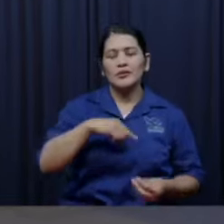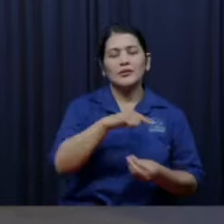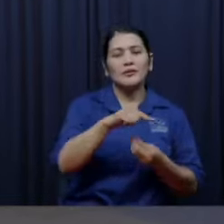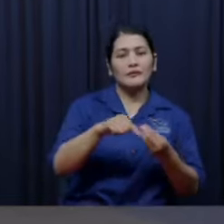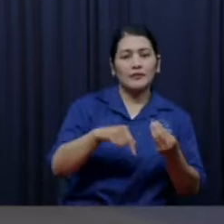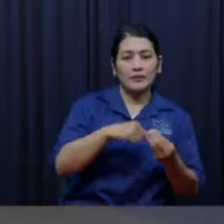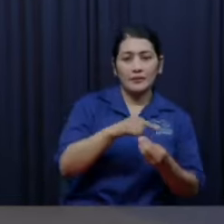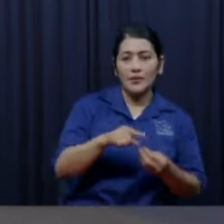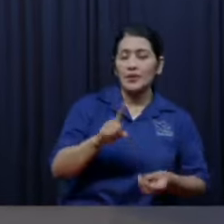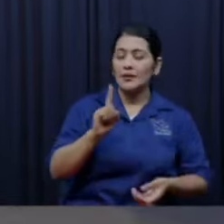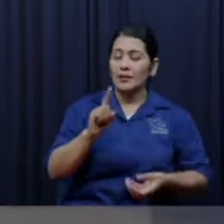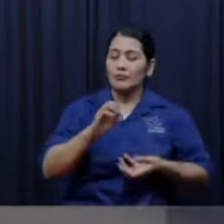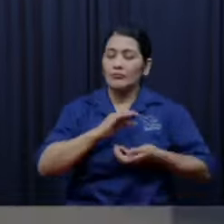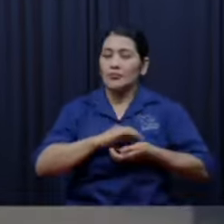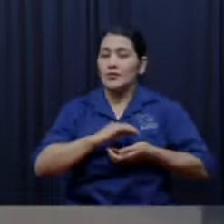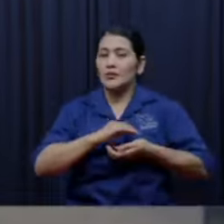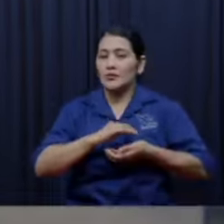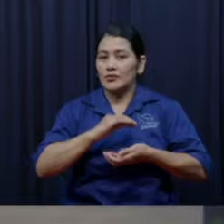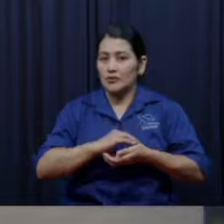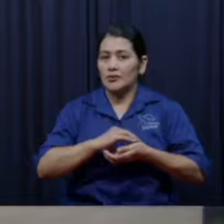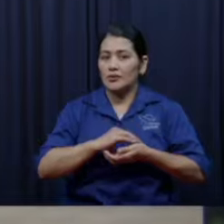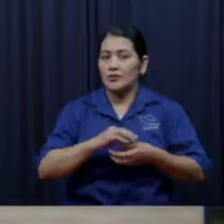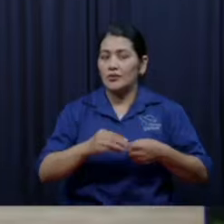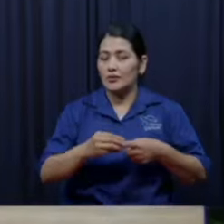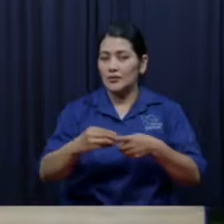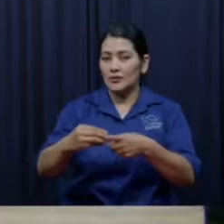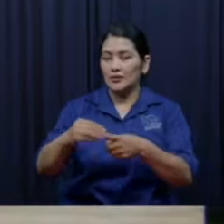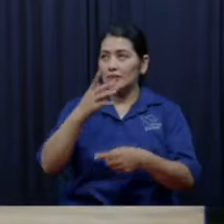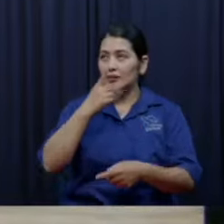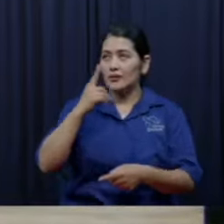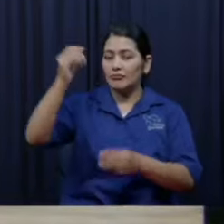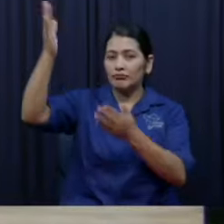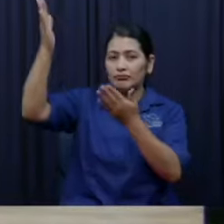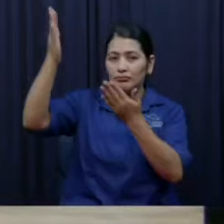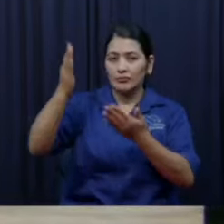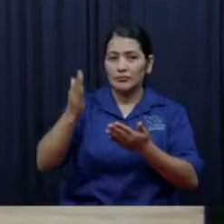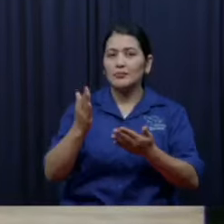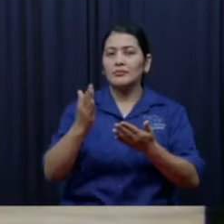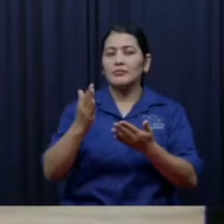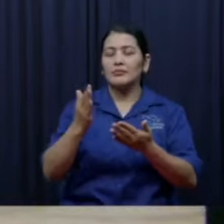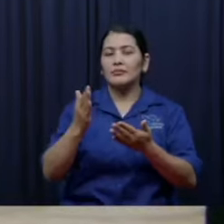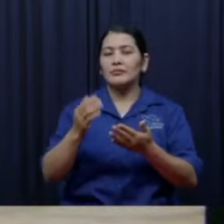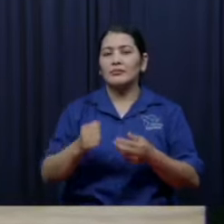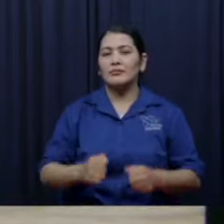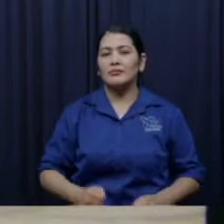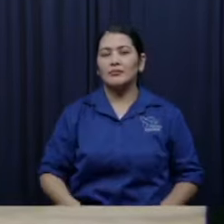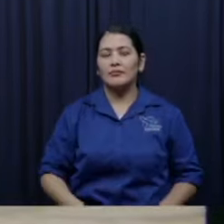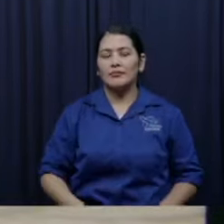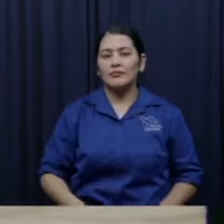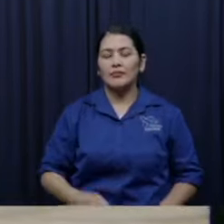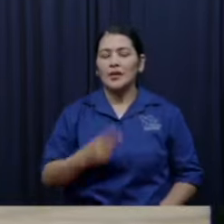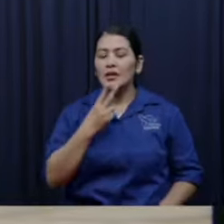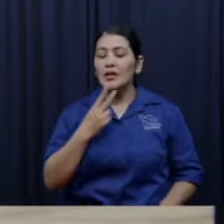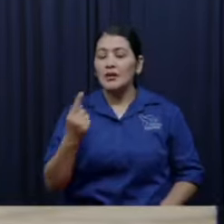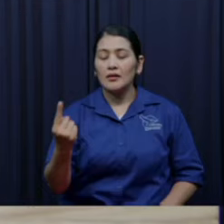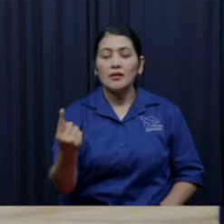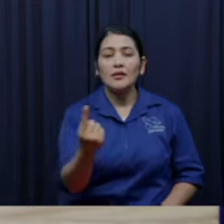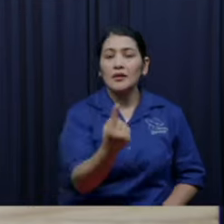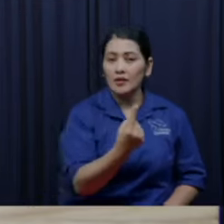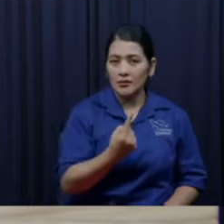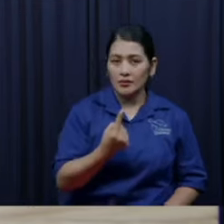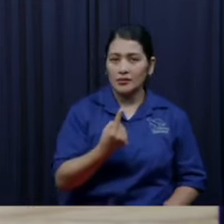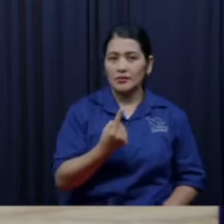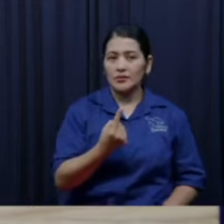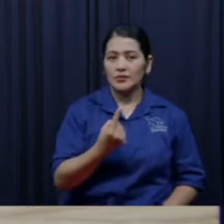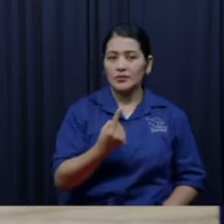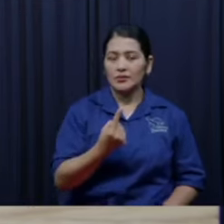Jehová son los hijos son un verdadero tesoro a saber donde leyó doña Florinda eso